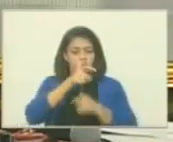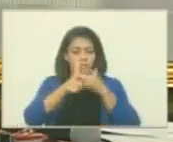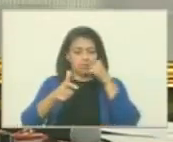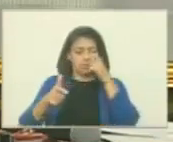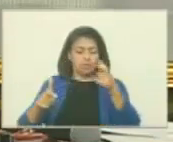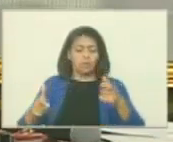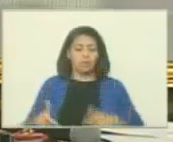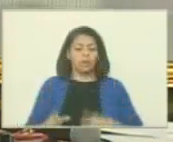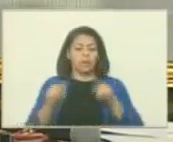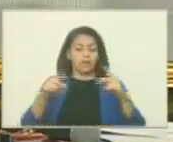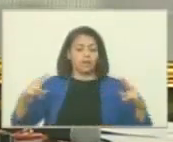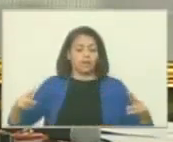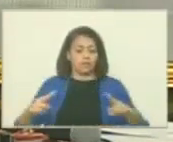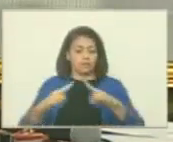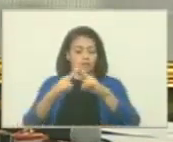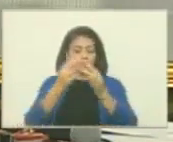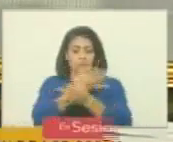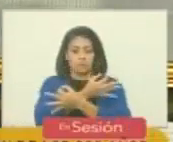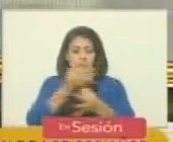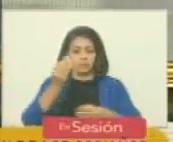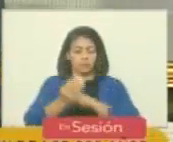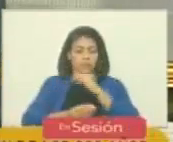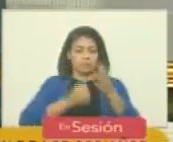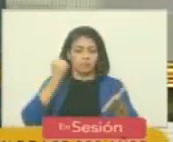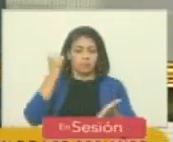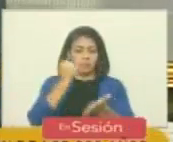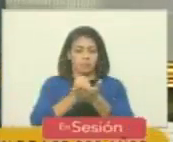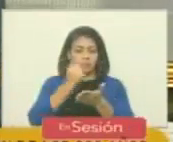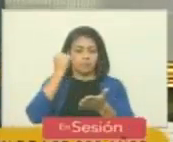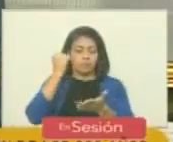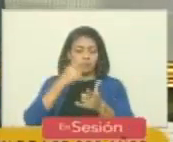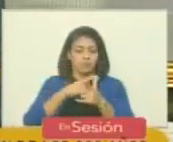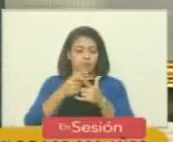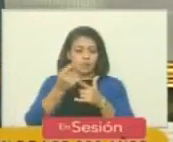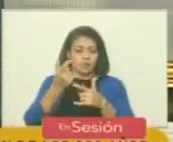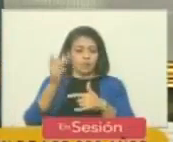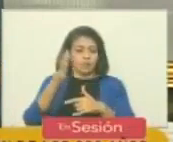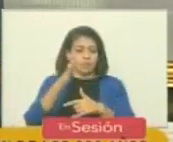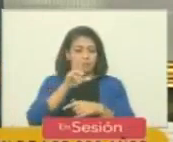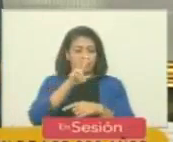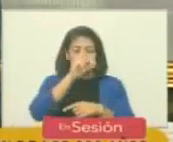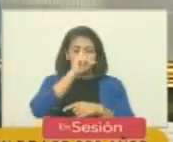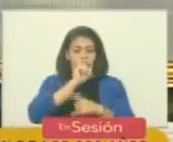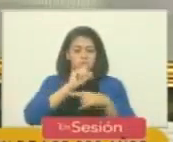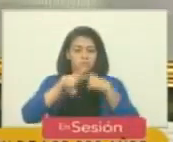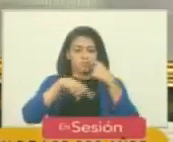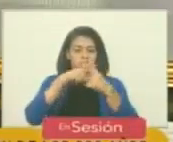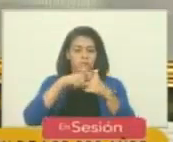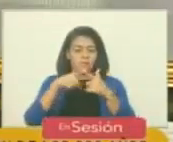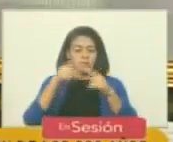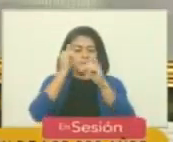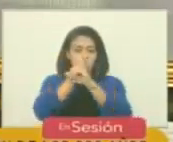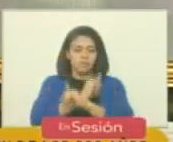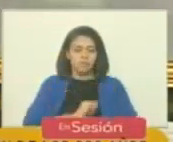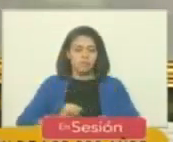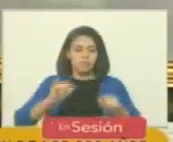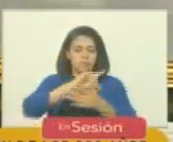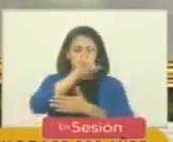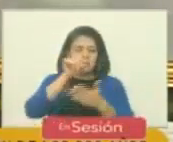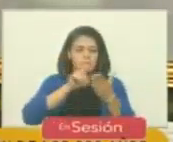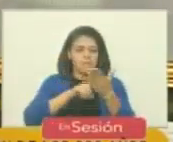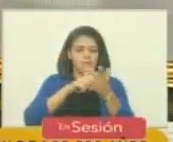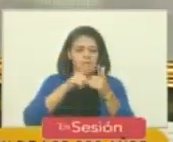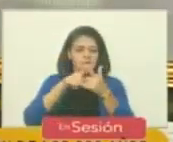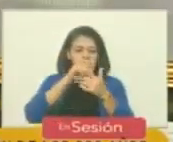a ese encuentro maravilloso que selló en poco menos de dos años después la independencia completa